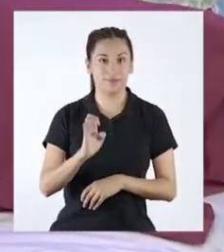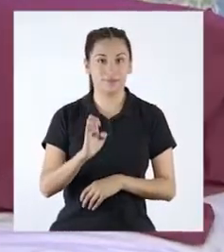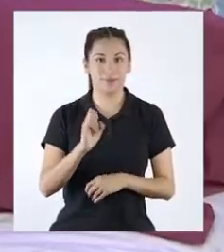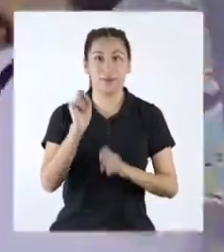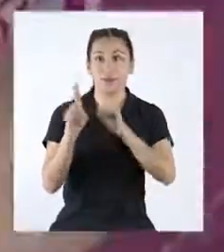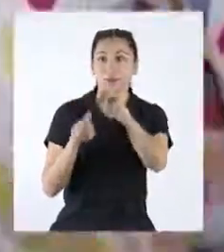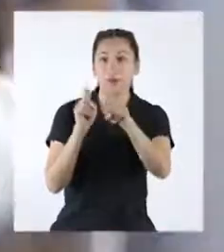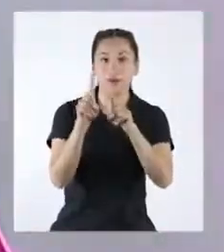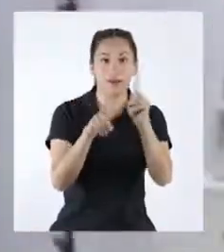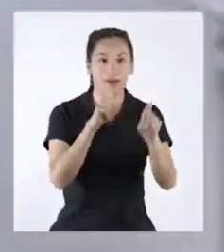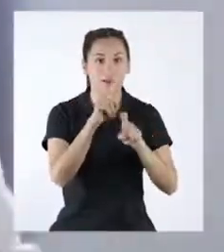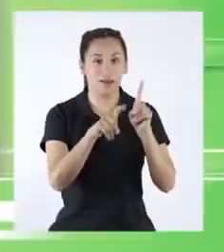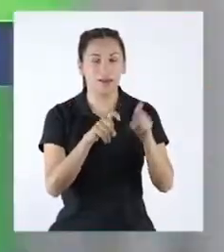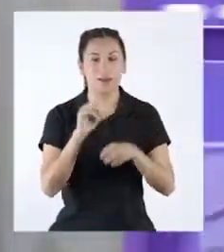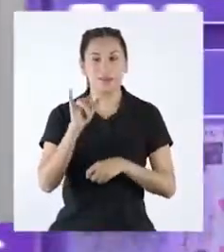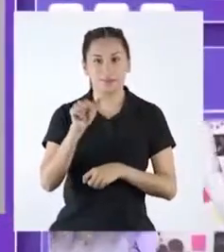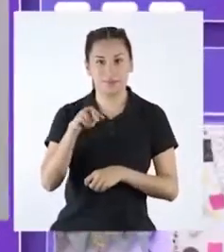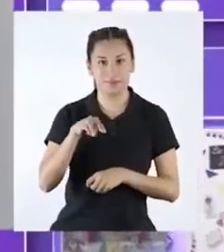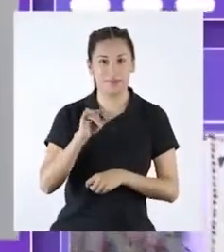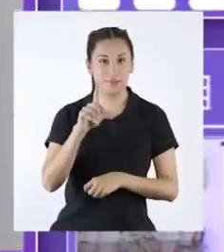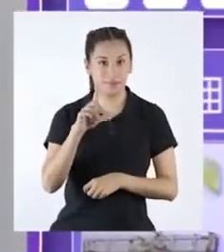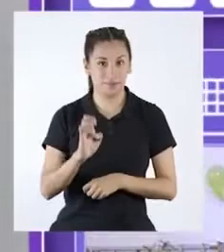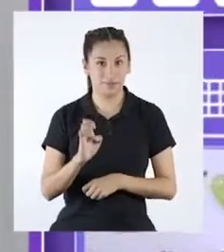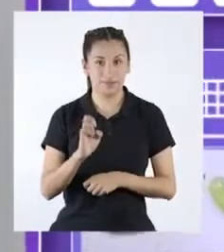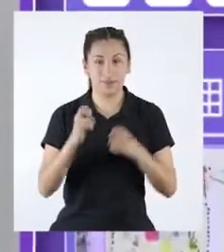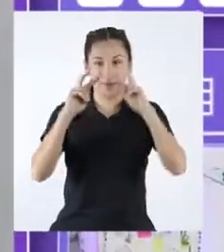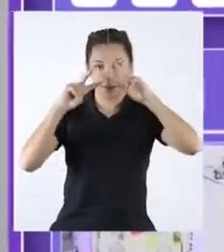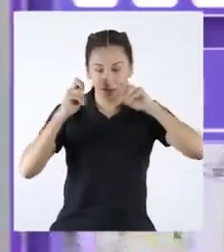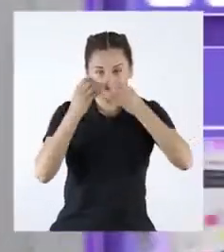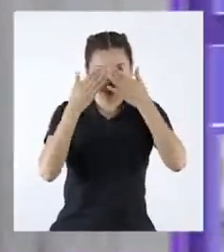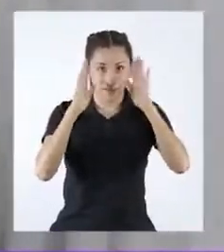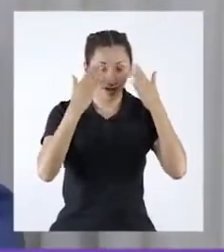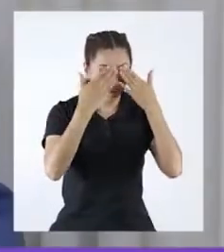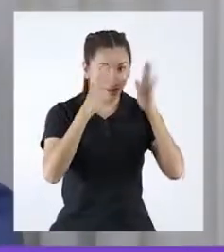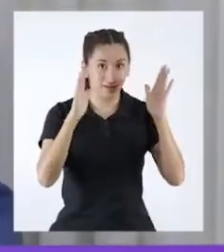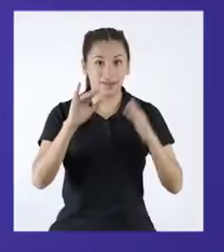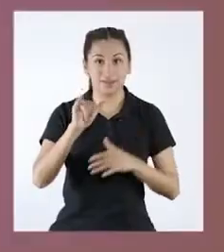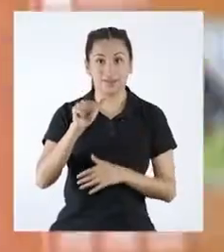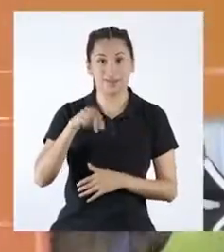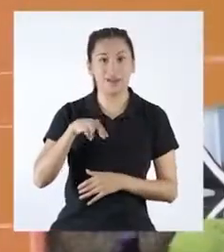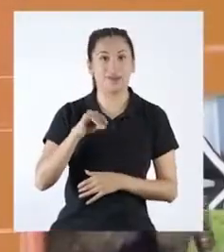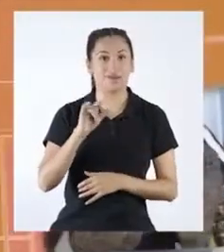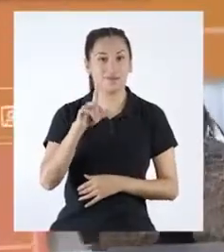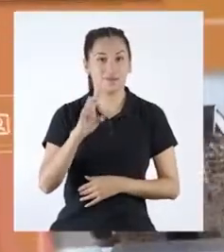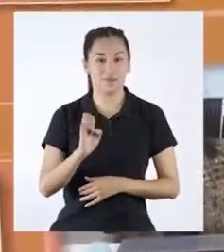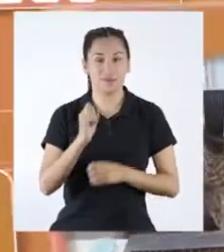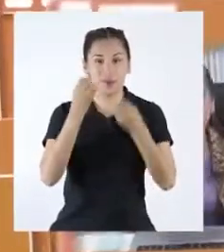Investigar, preguntar, averiguar,